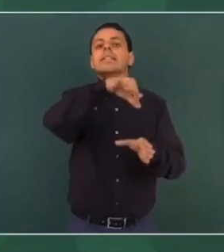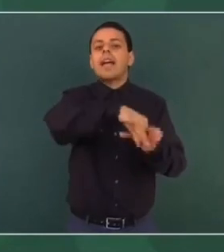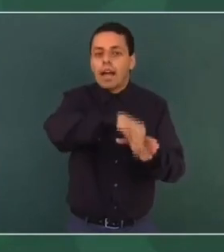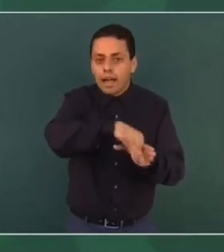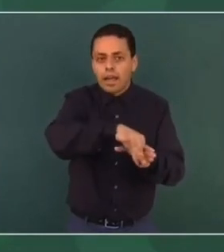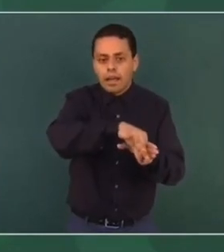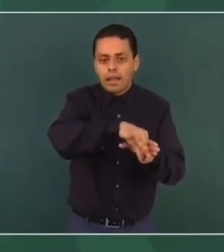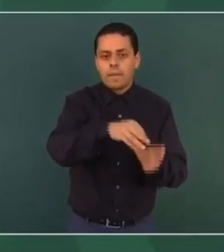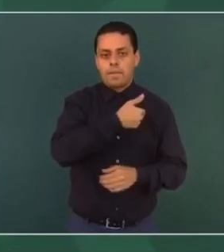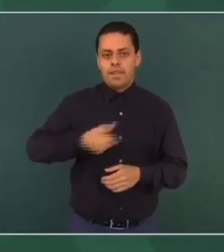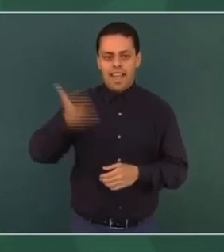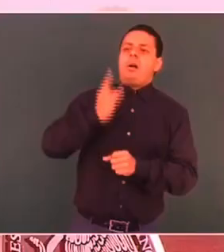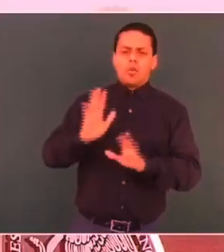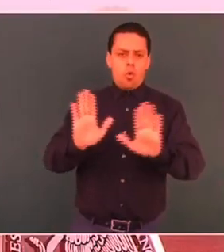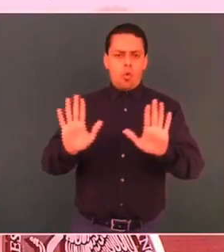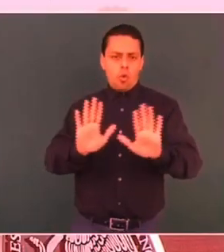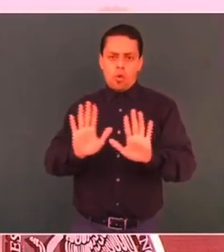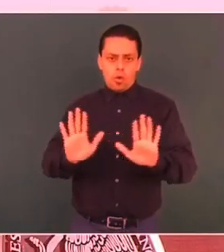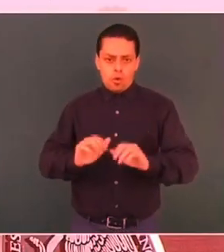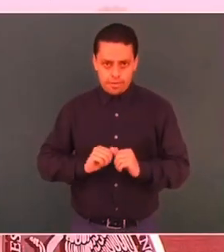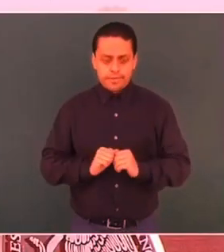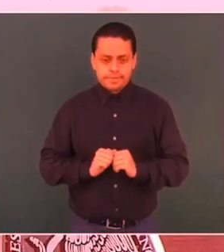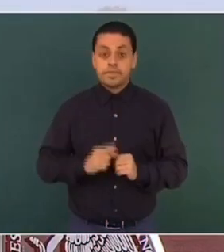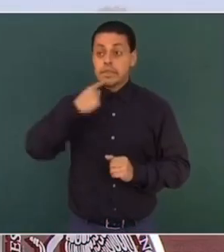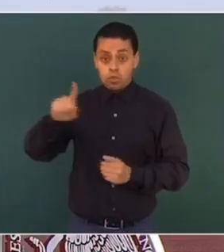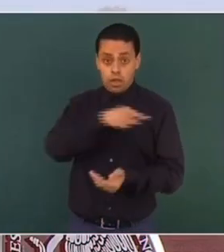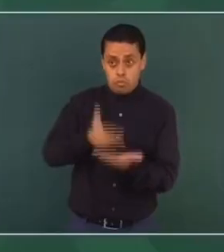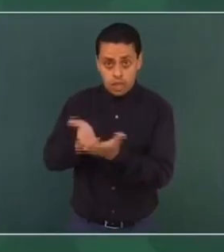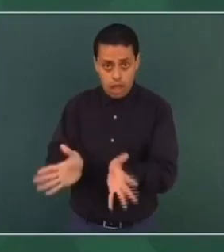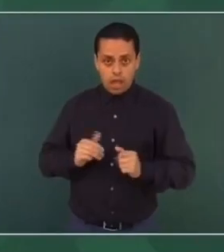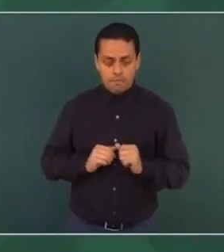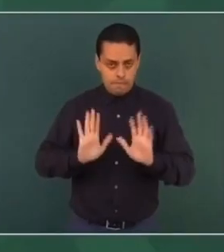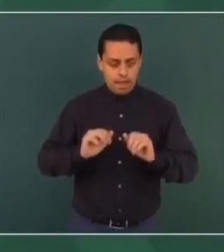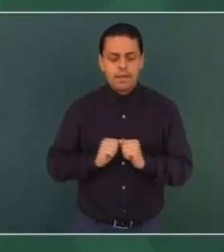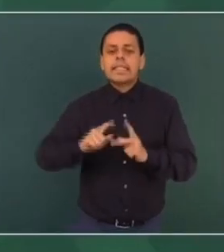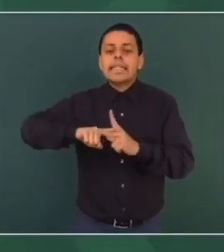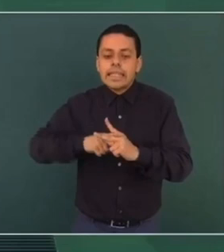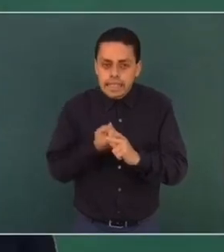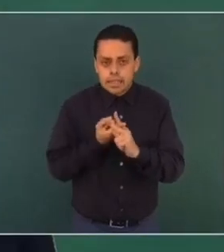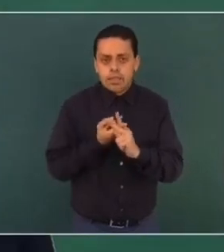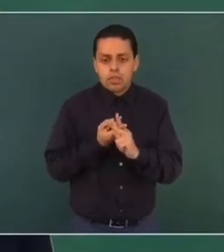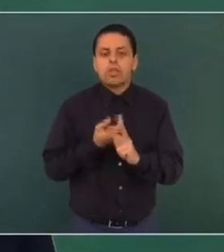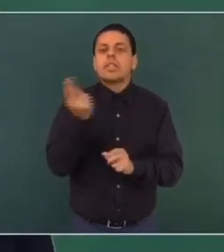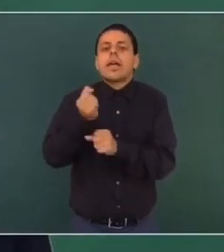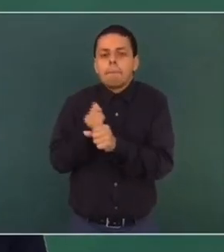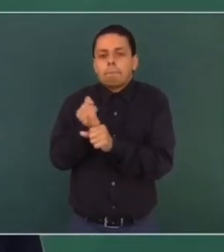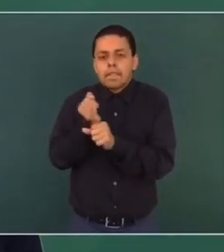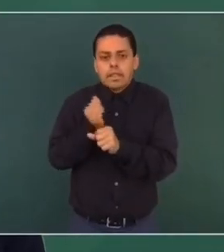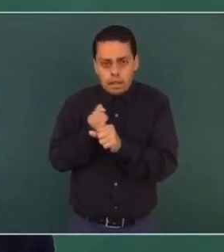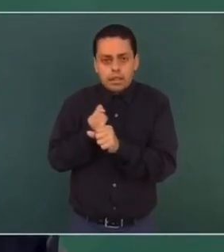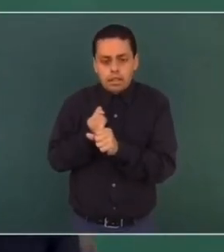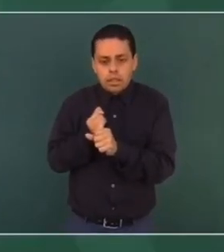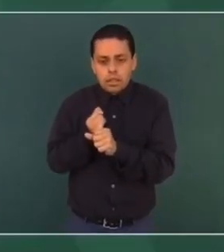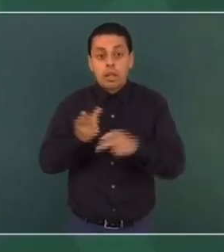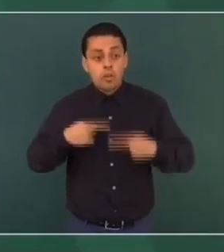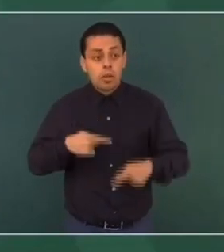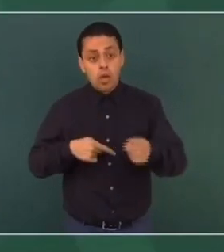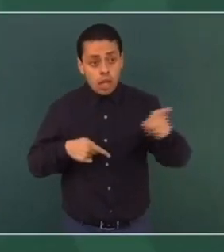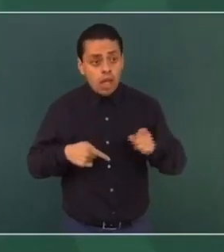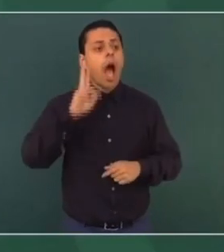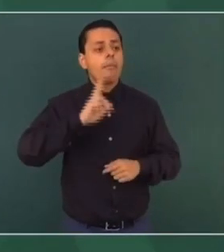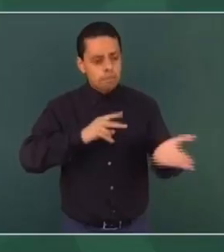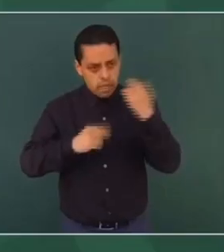presidencial del 2018. Y que una vez presentada esta denuncia se inicien las investigaciones, se llaman a declarar